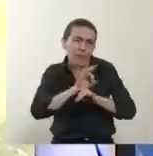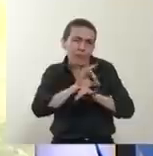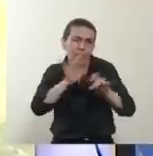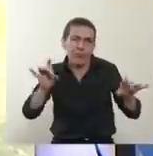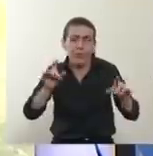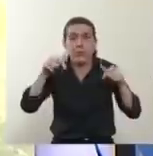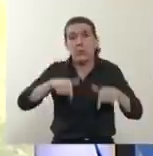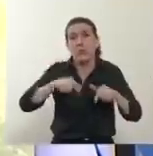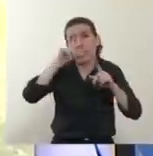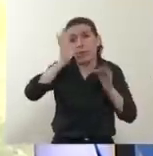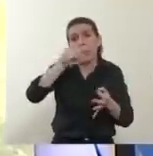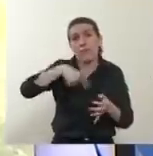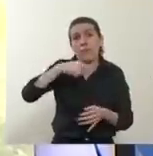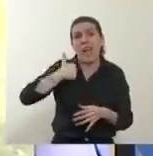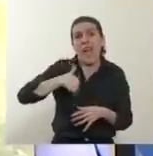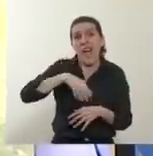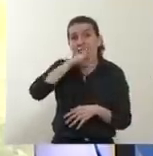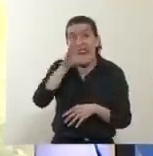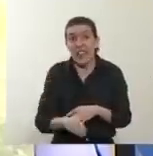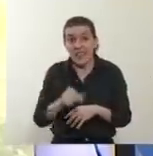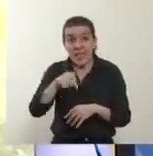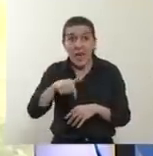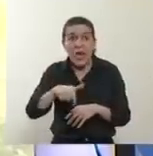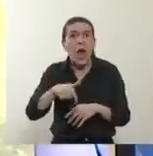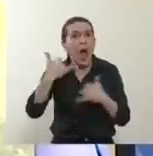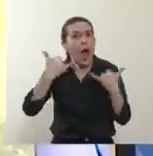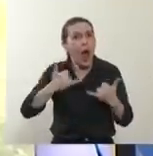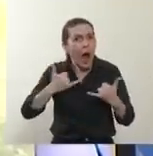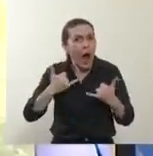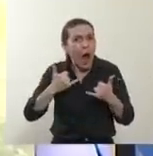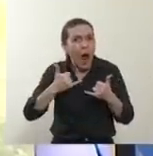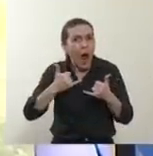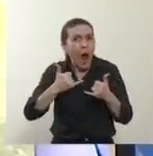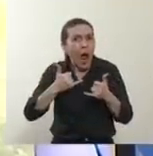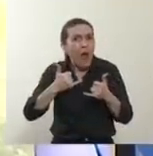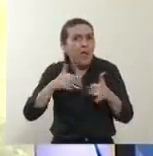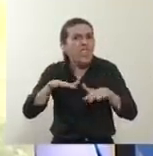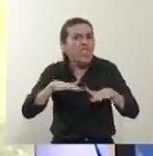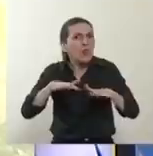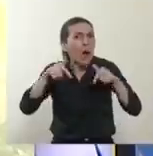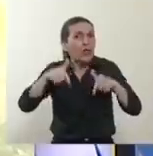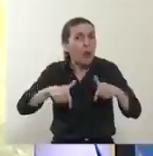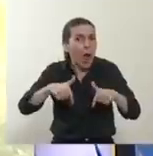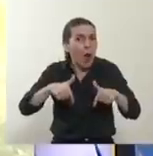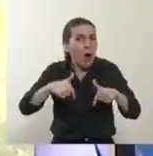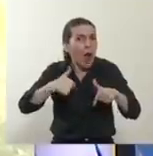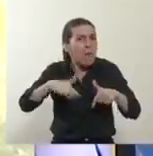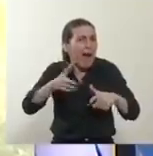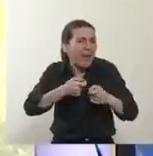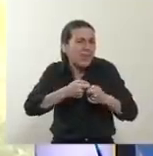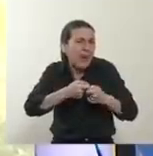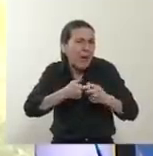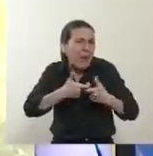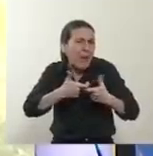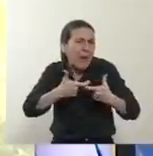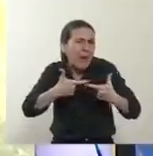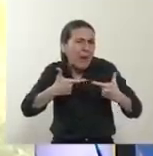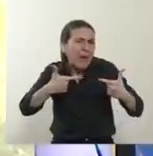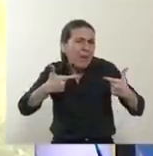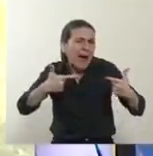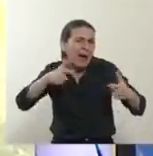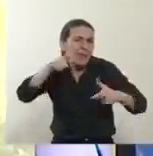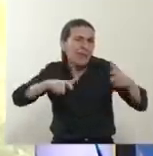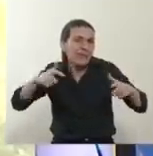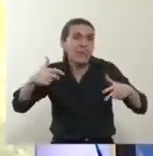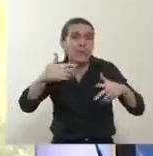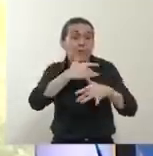país, en nuestra querida Argentina, estamos atravesando un momento creciente de circulación del virus.